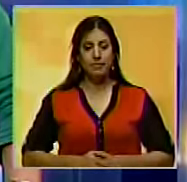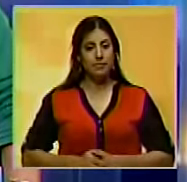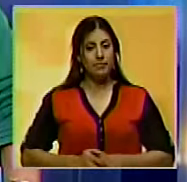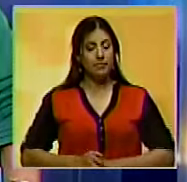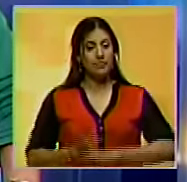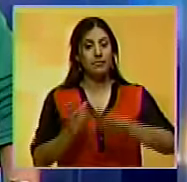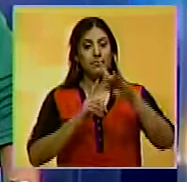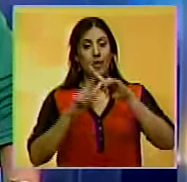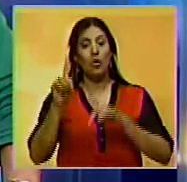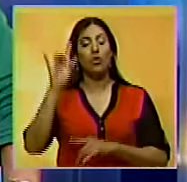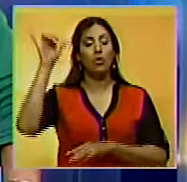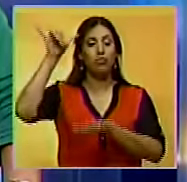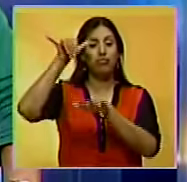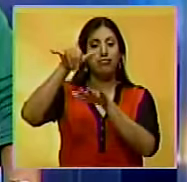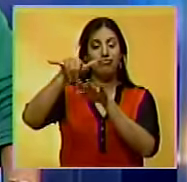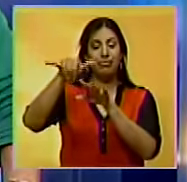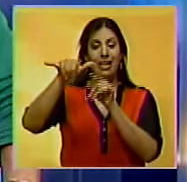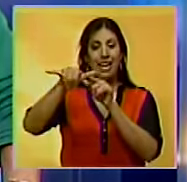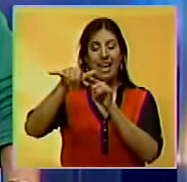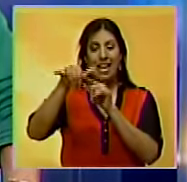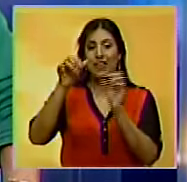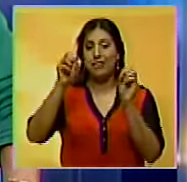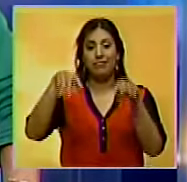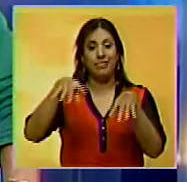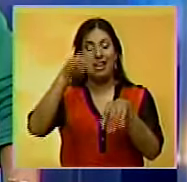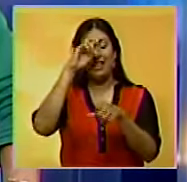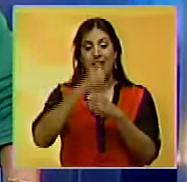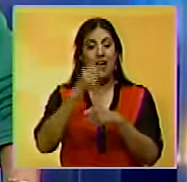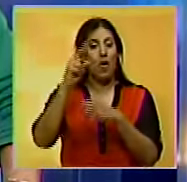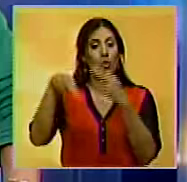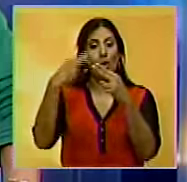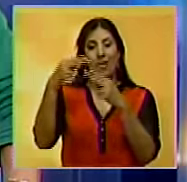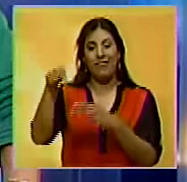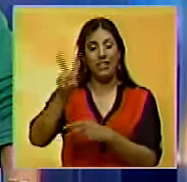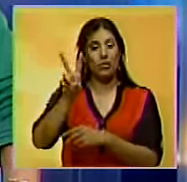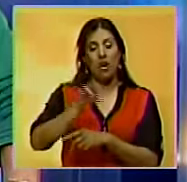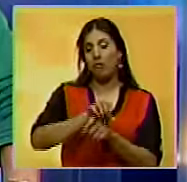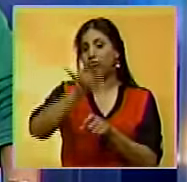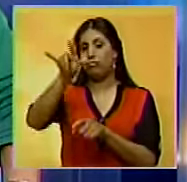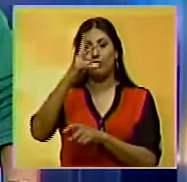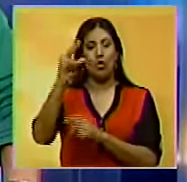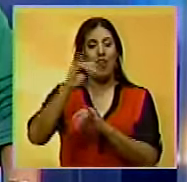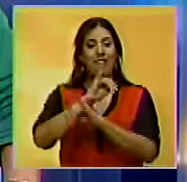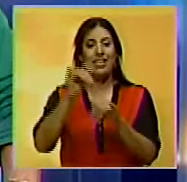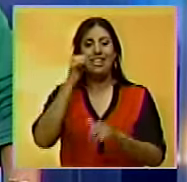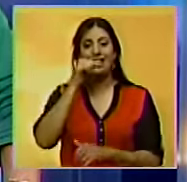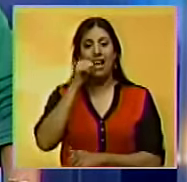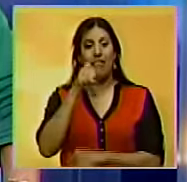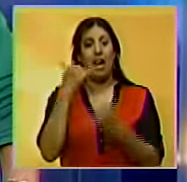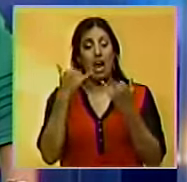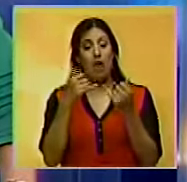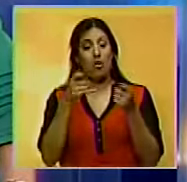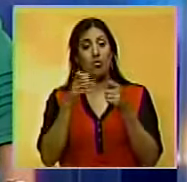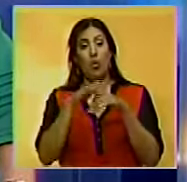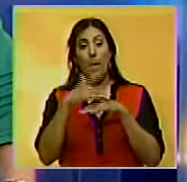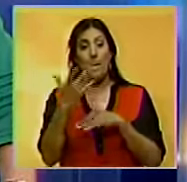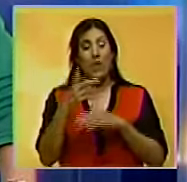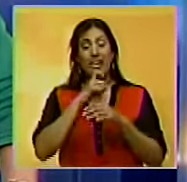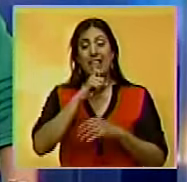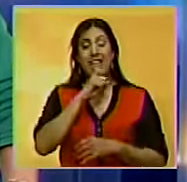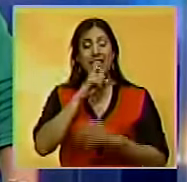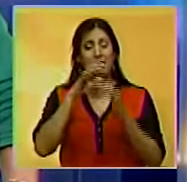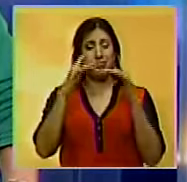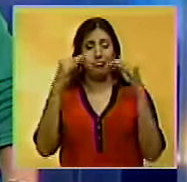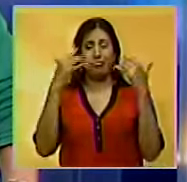La aerolínea Latam Airlines dejará de operar en Venezuela a partir del próximo sábado. La compañía indicó que la medida se debe al complejo